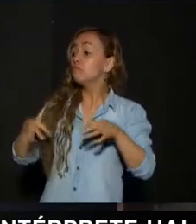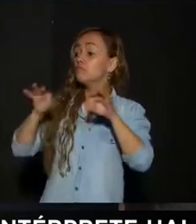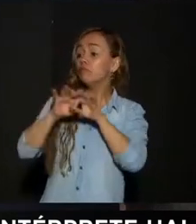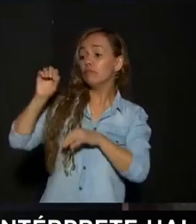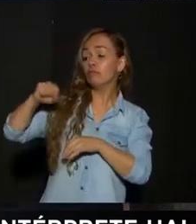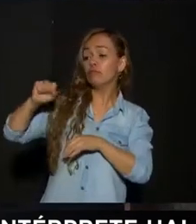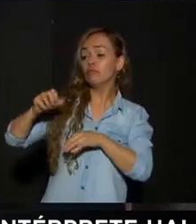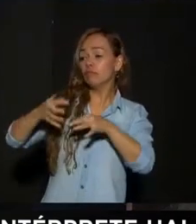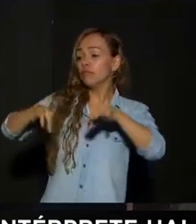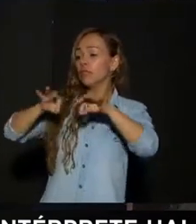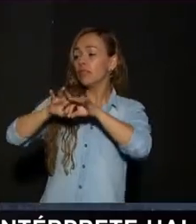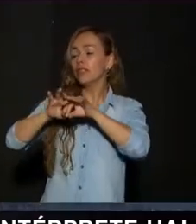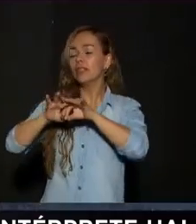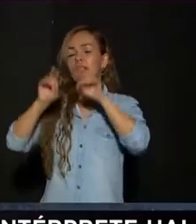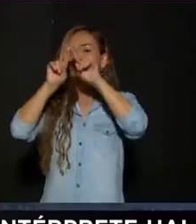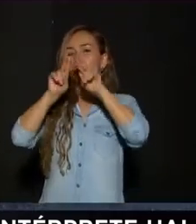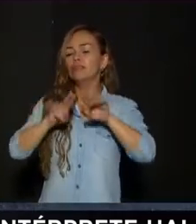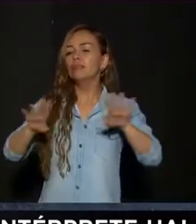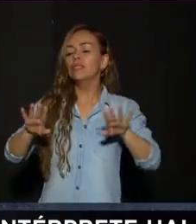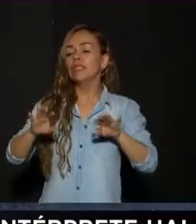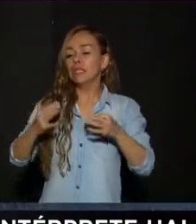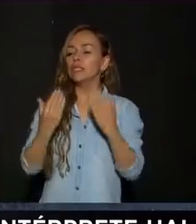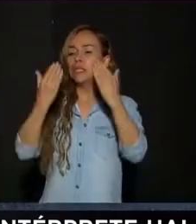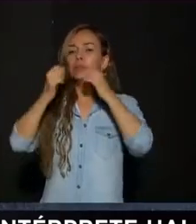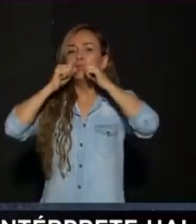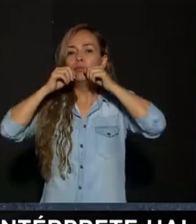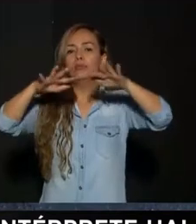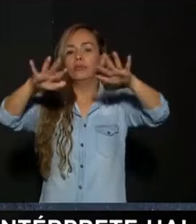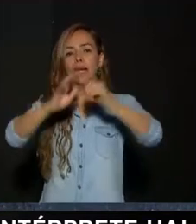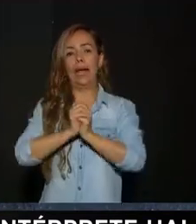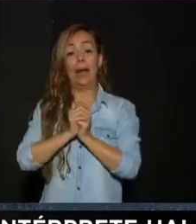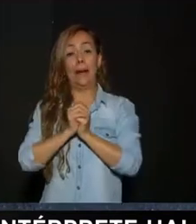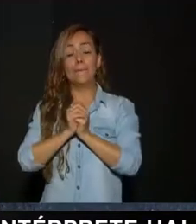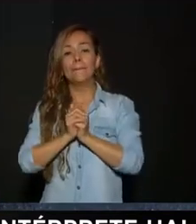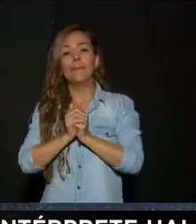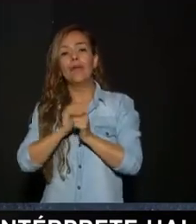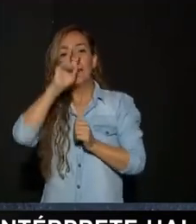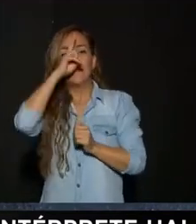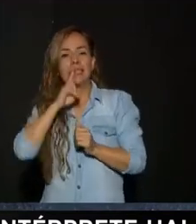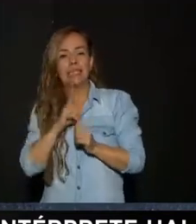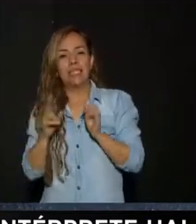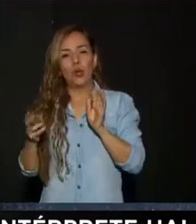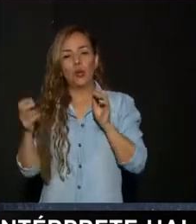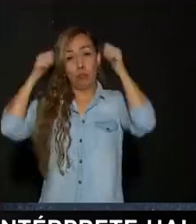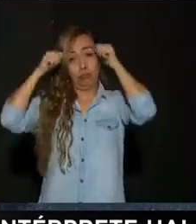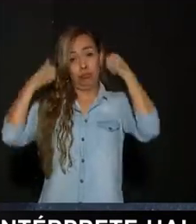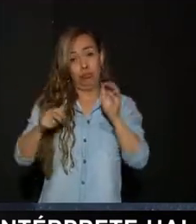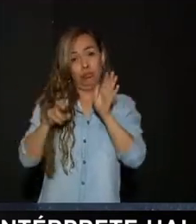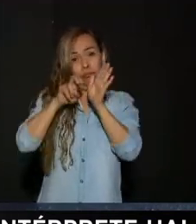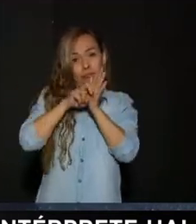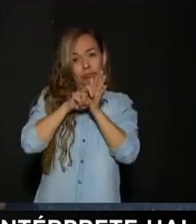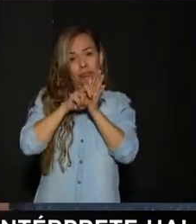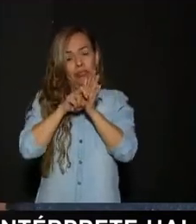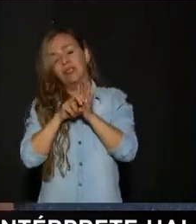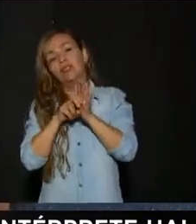sociales Son un canal Ahora Una publicación Si se vuelve viral Es como un bus En el cual usted puede Desplazar un mensaje Una